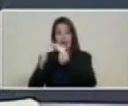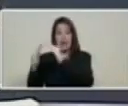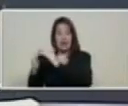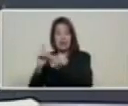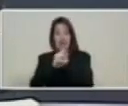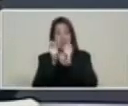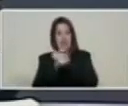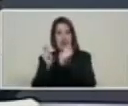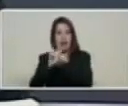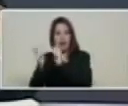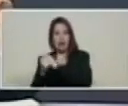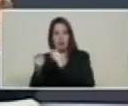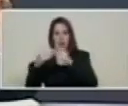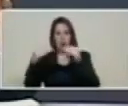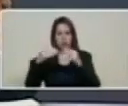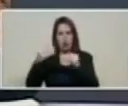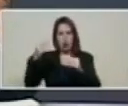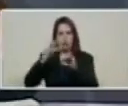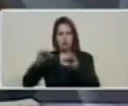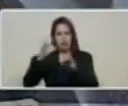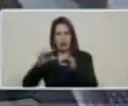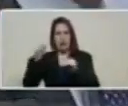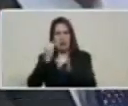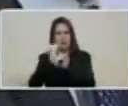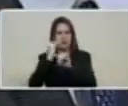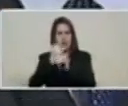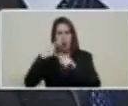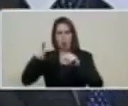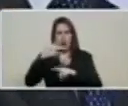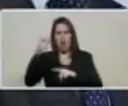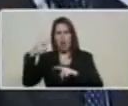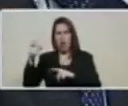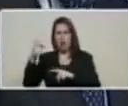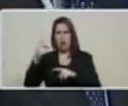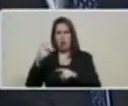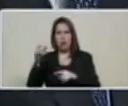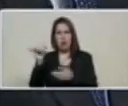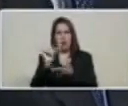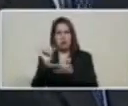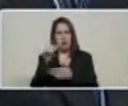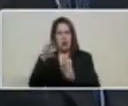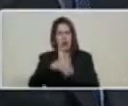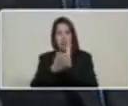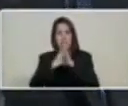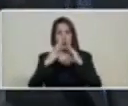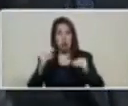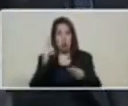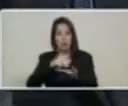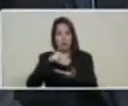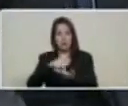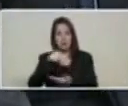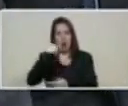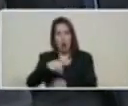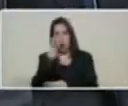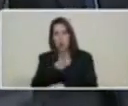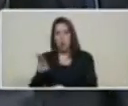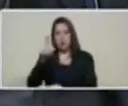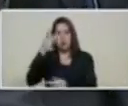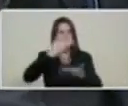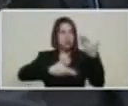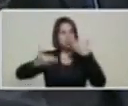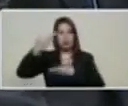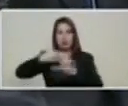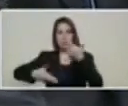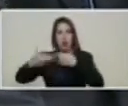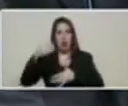están aquí. Y van a participar desde hoy mismo en toda la usabilidad, transabilidad